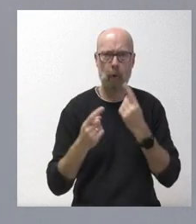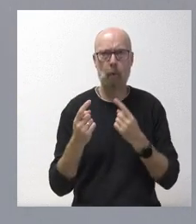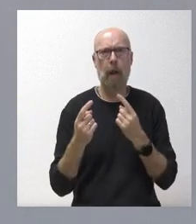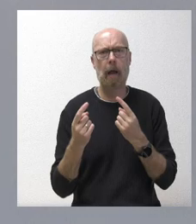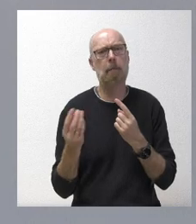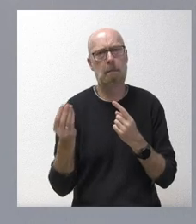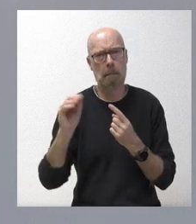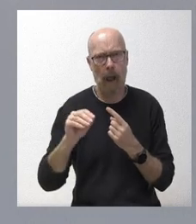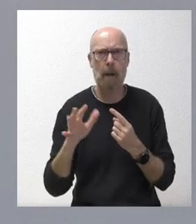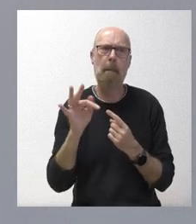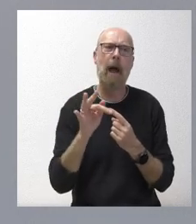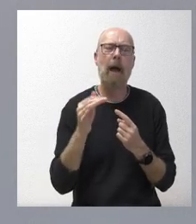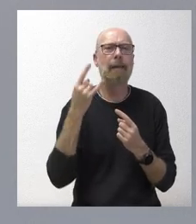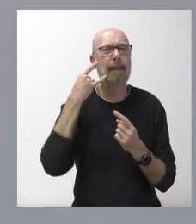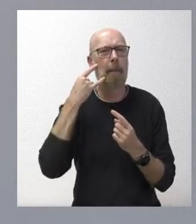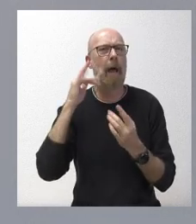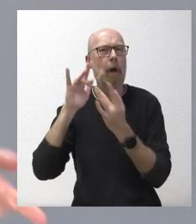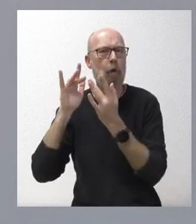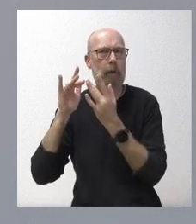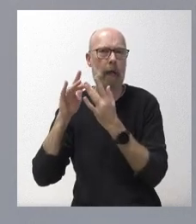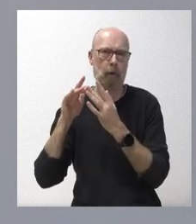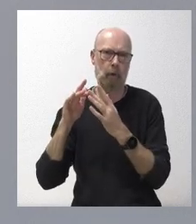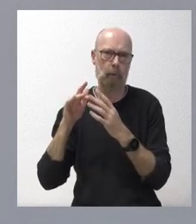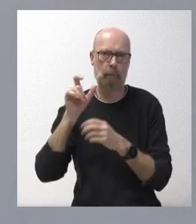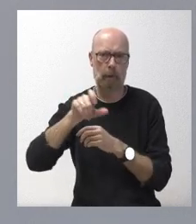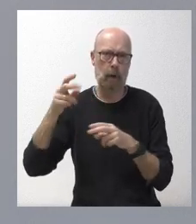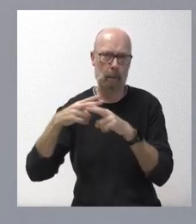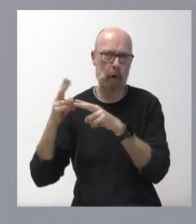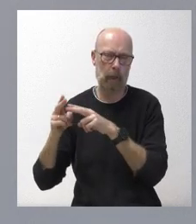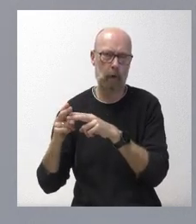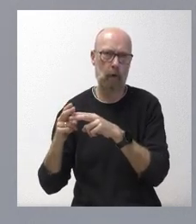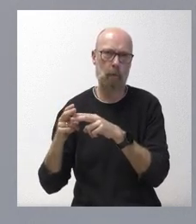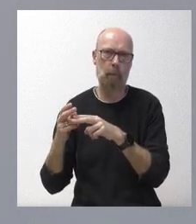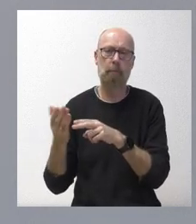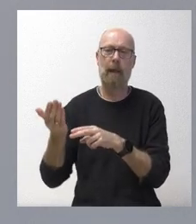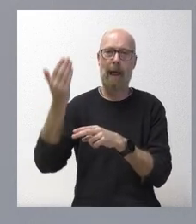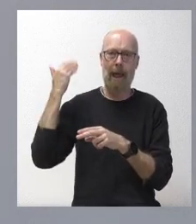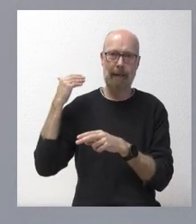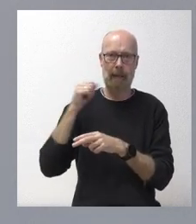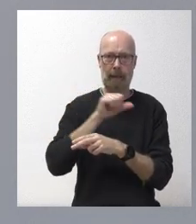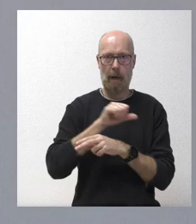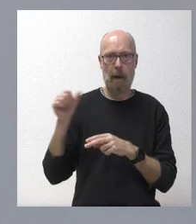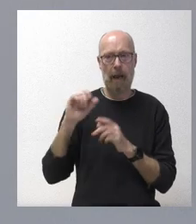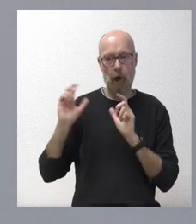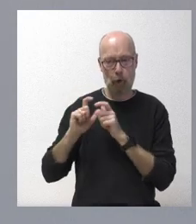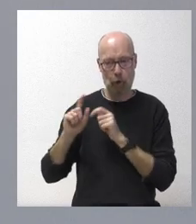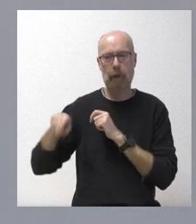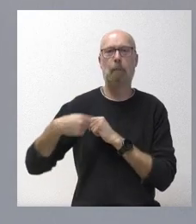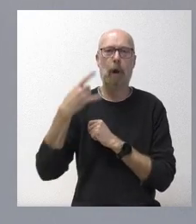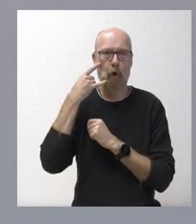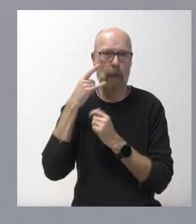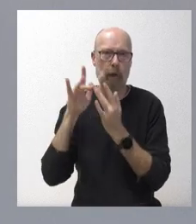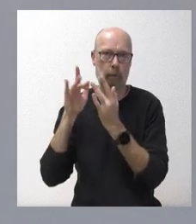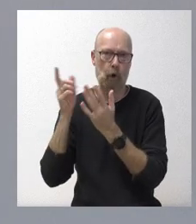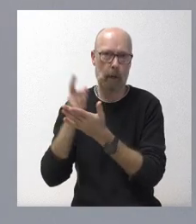telefónico con los grupos políticos con los que tuve la ocasión de reunirme la semana precedente. Mi impresión es que